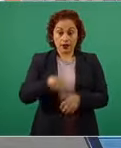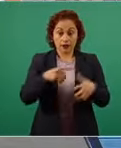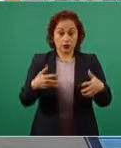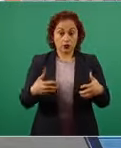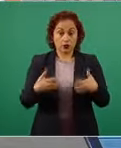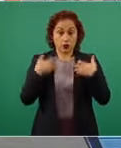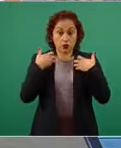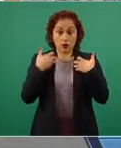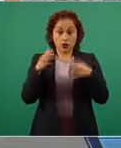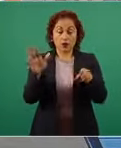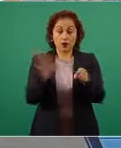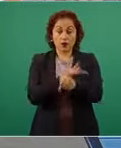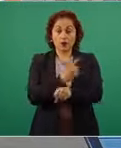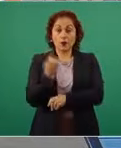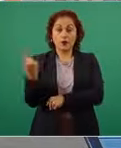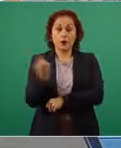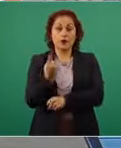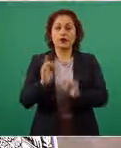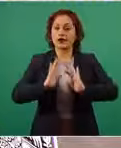ya se terminó el saqueo